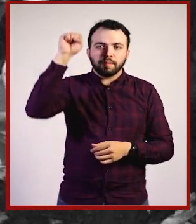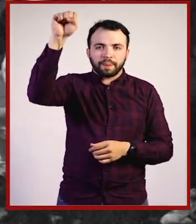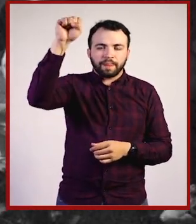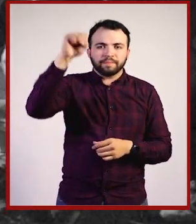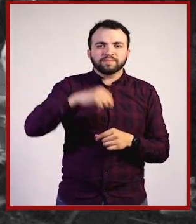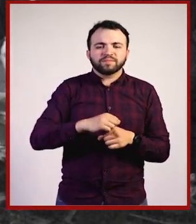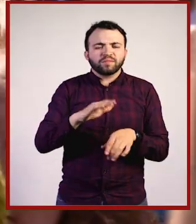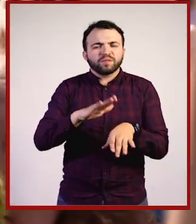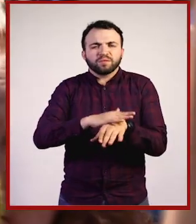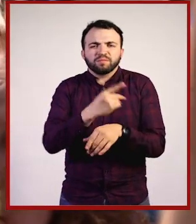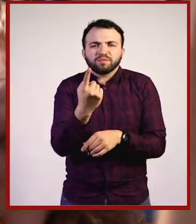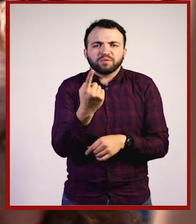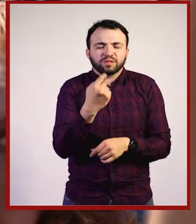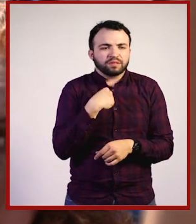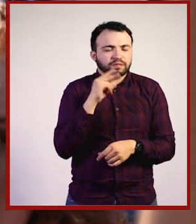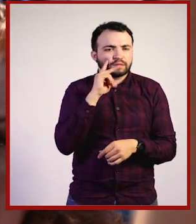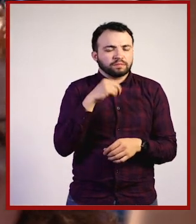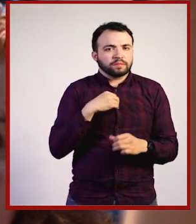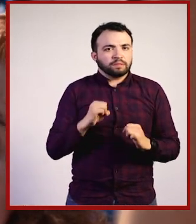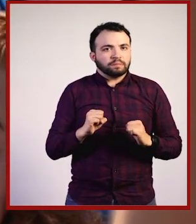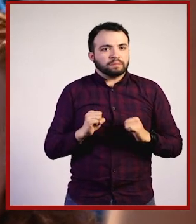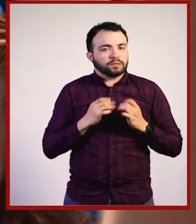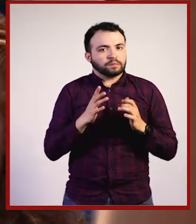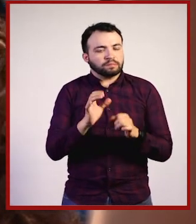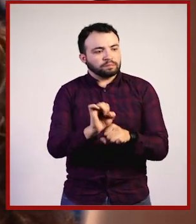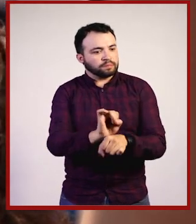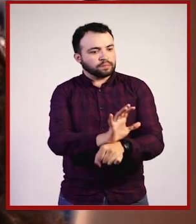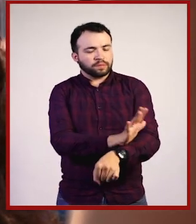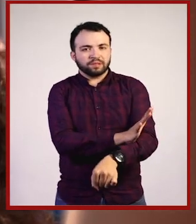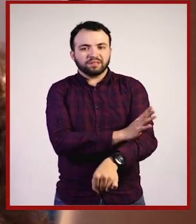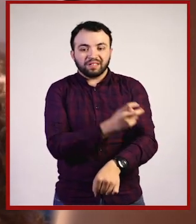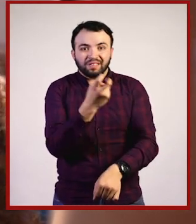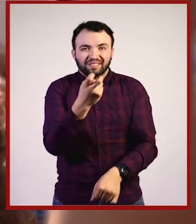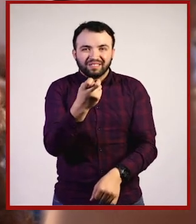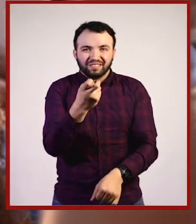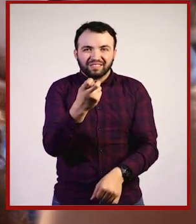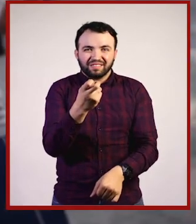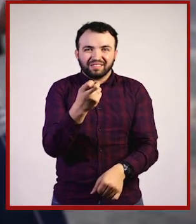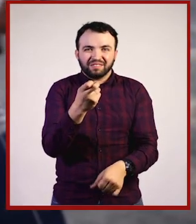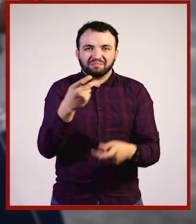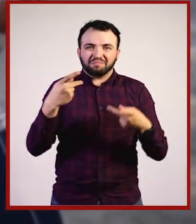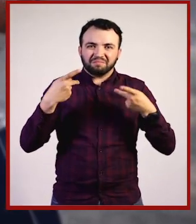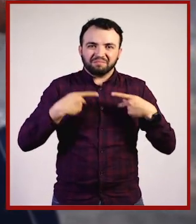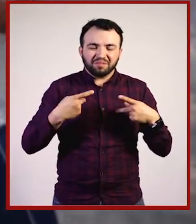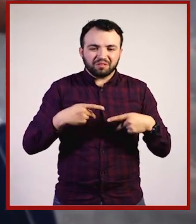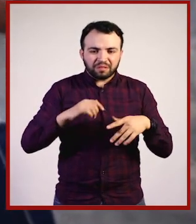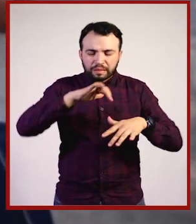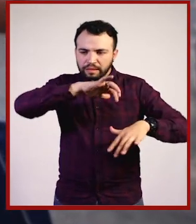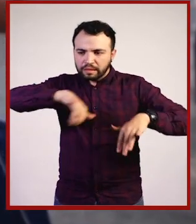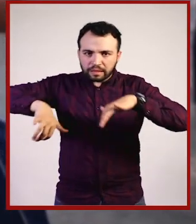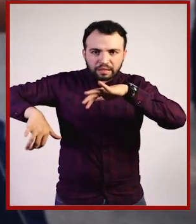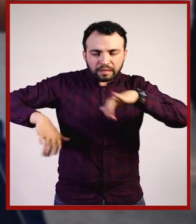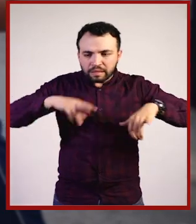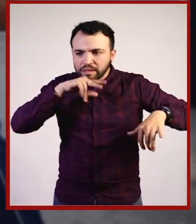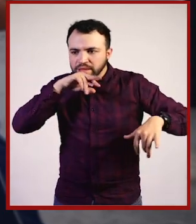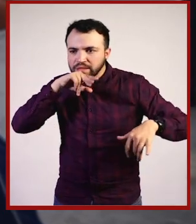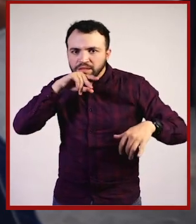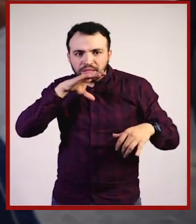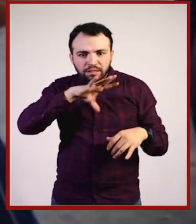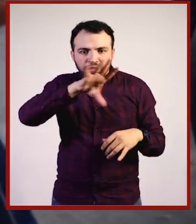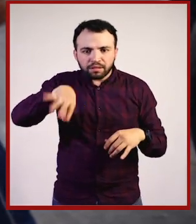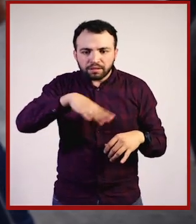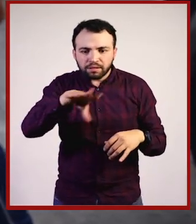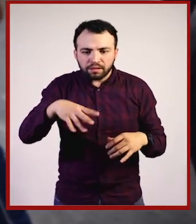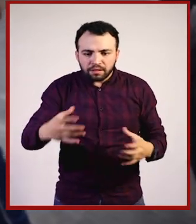sorprendió muchísimo. Ese momento en que los brigadistas estaban rescatando personas y uno de ellos levantaba el